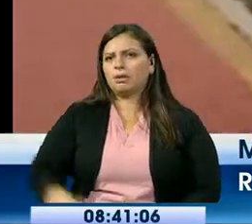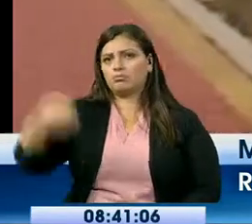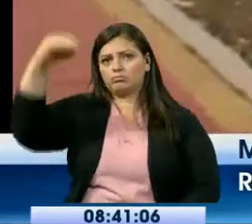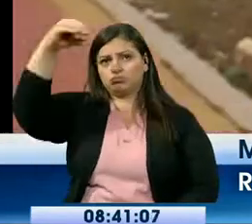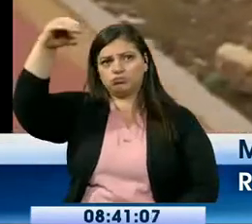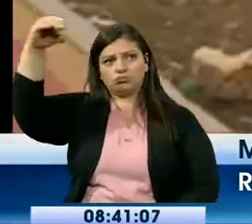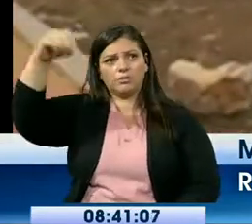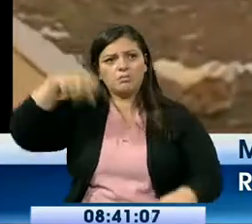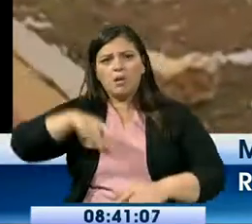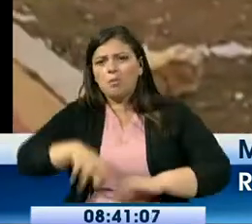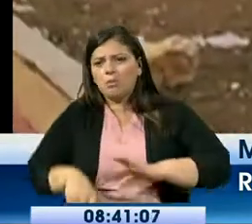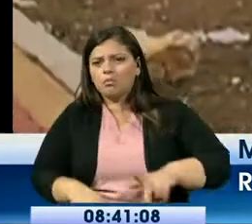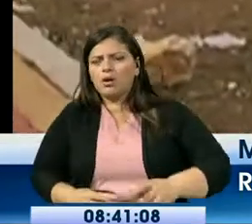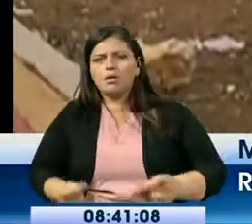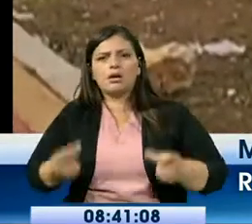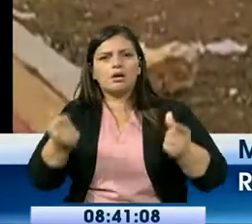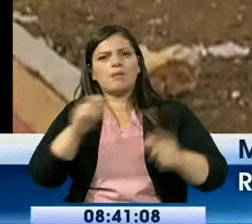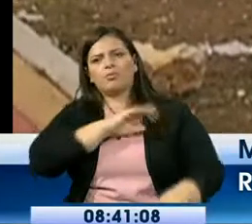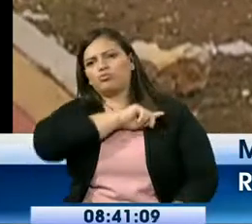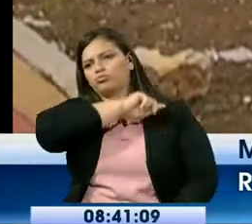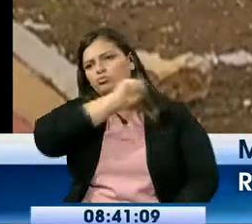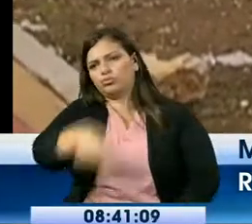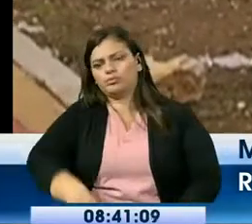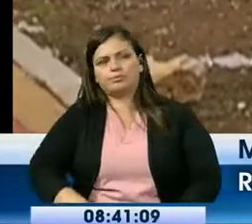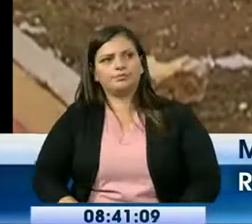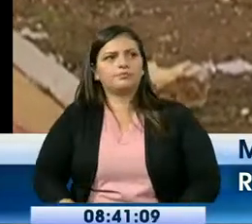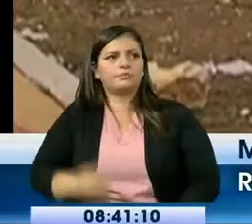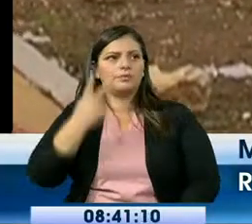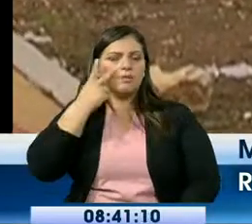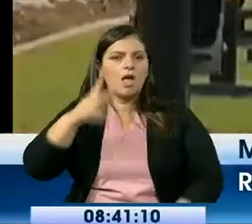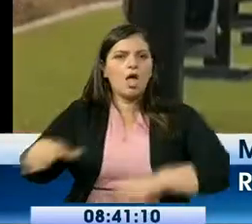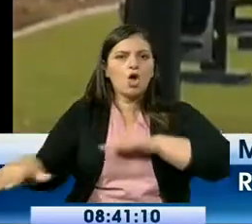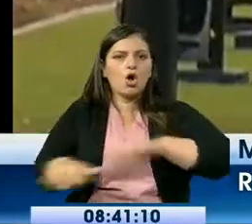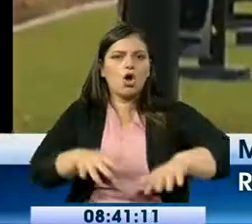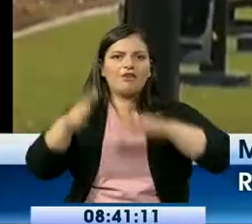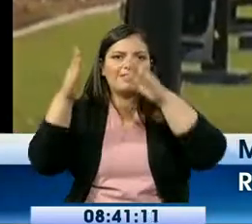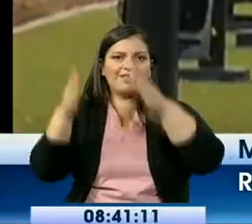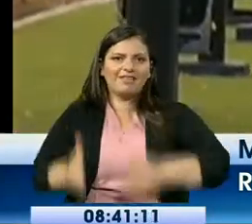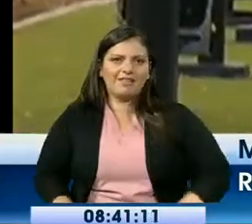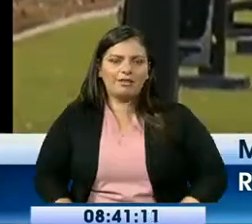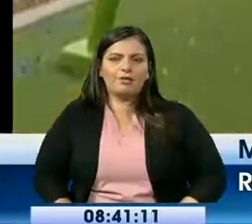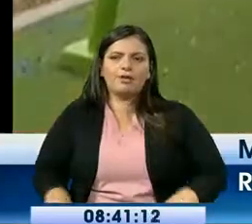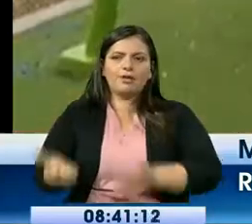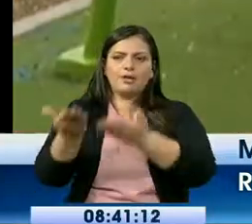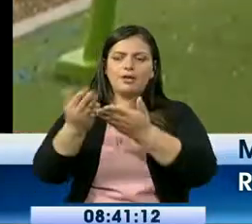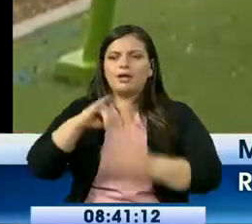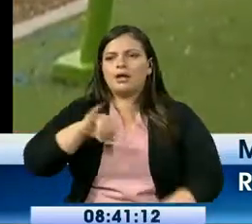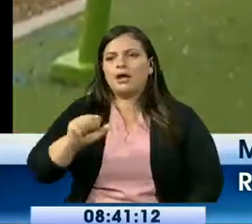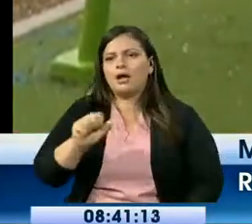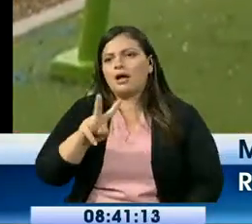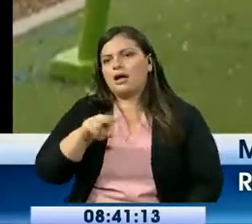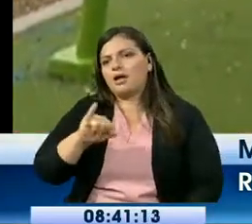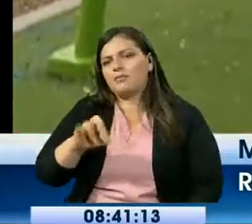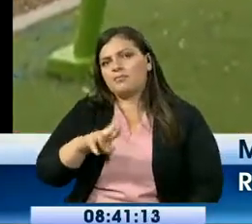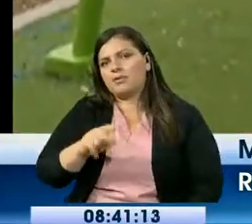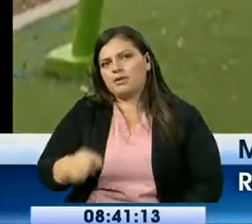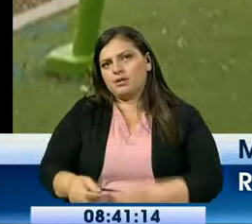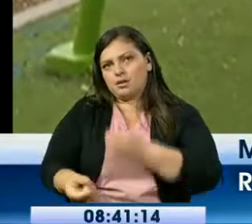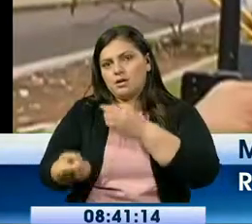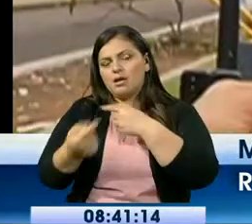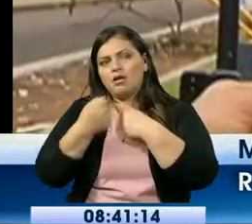El coordinador de la Organización Ecológica Sustentable de Guayaquil indica que tienen algunos planes proyectados con la comunidad